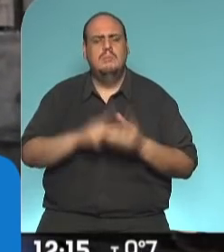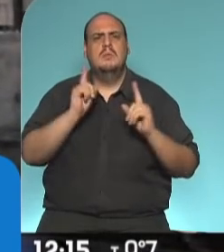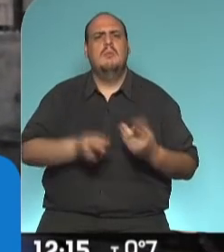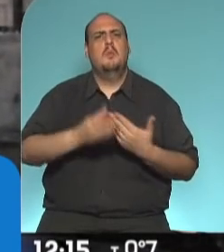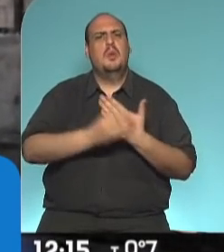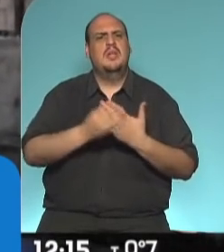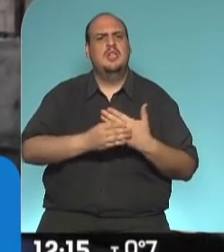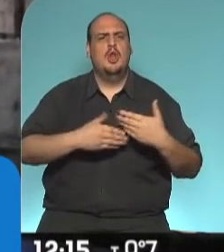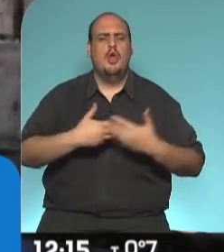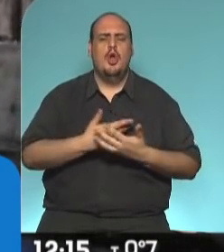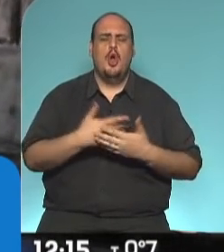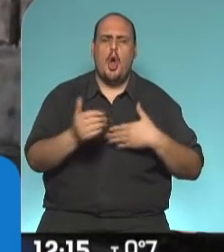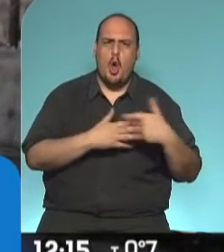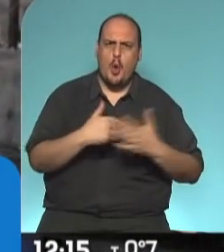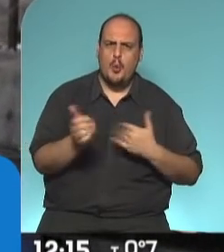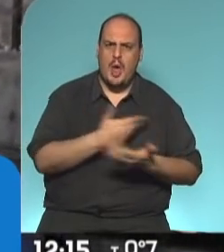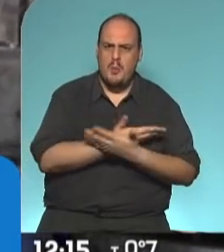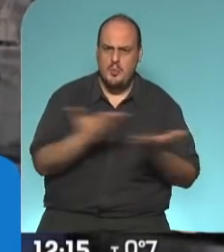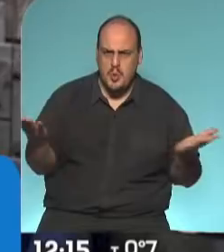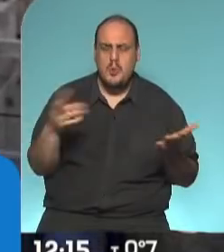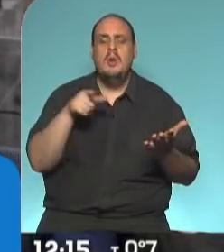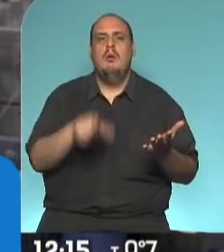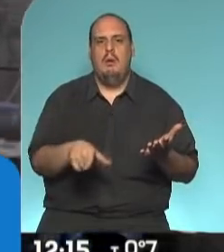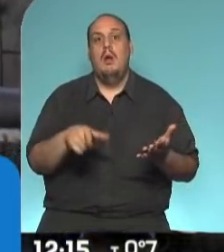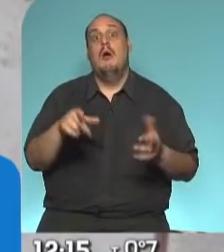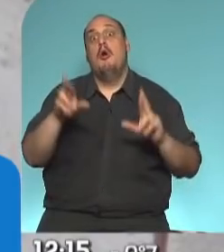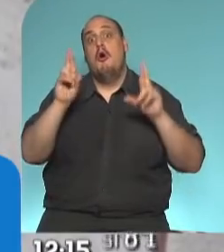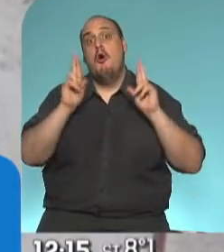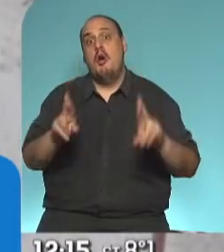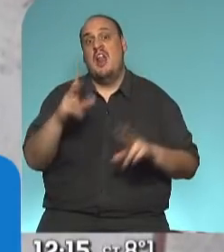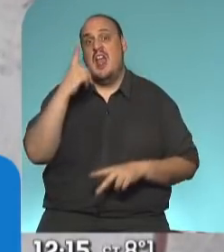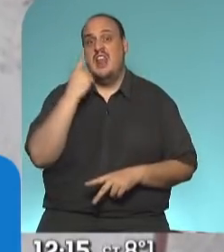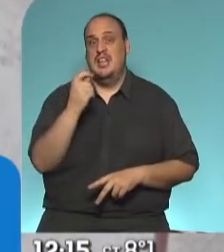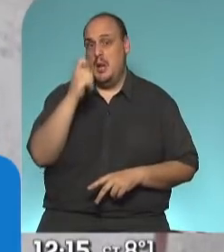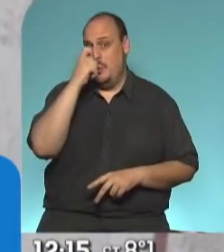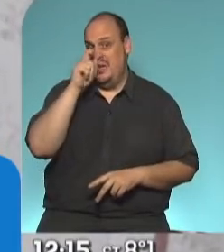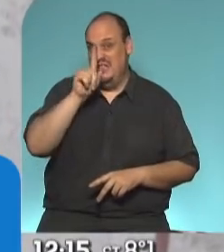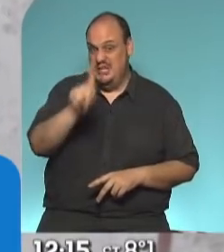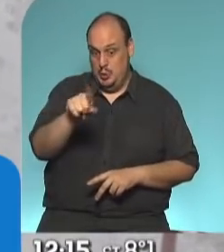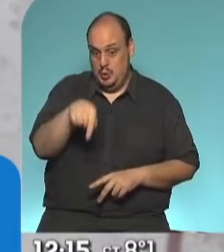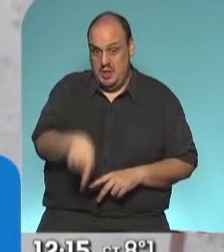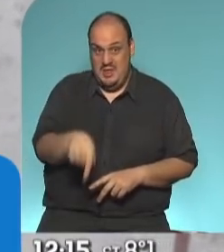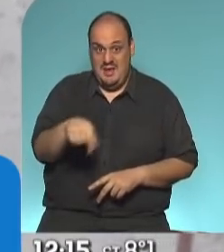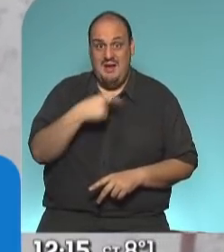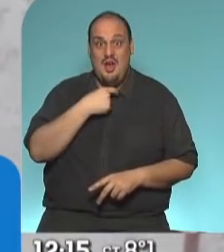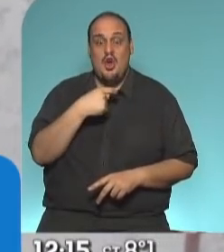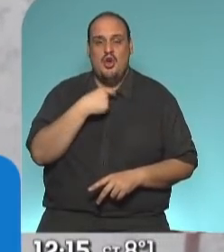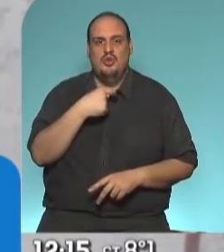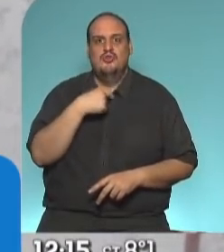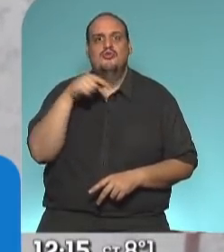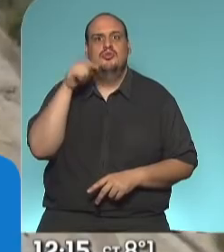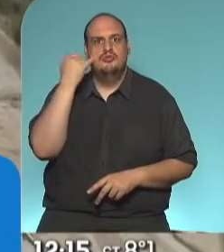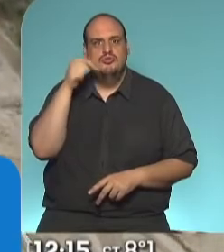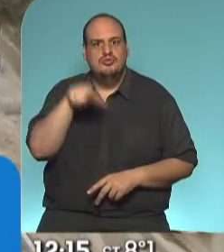Públicas y de Hacienda, si Dios quiere, el 21 de este mes, se va a proceder